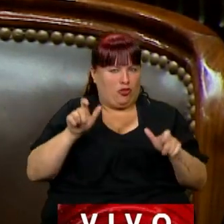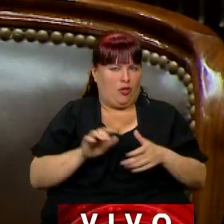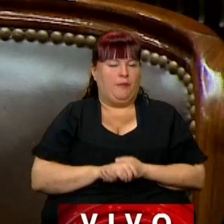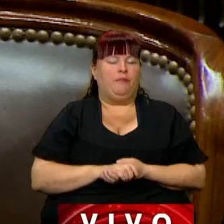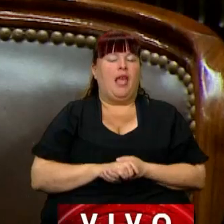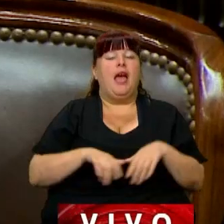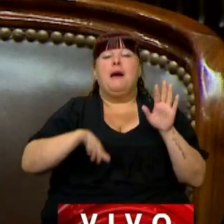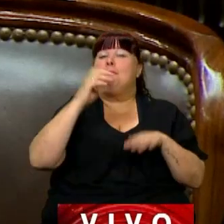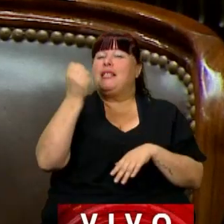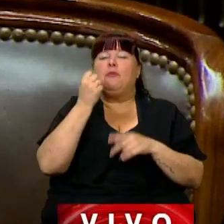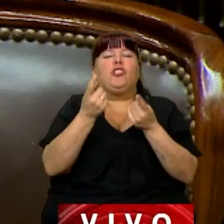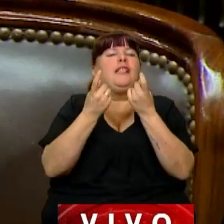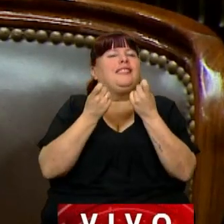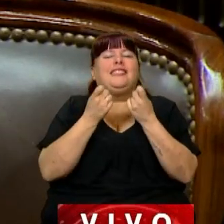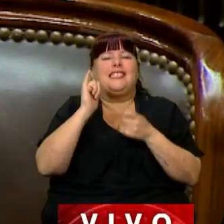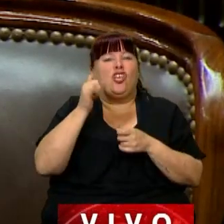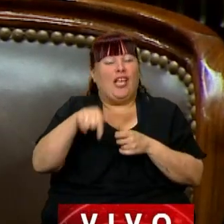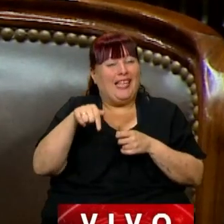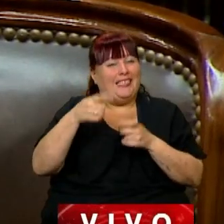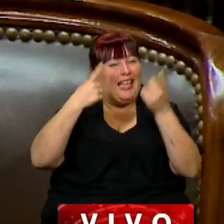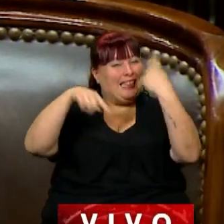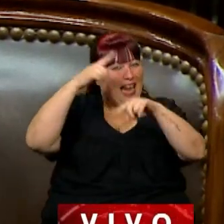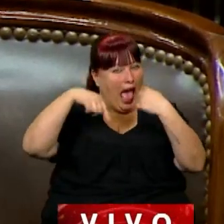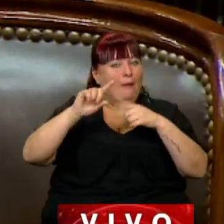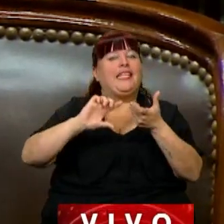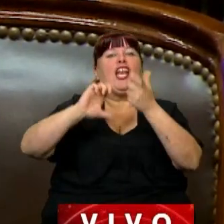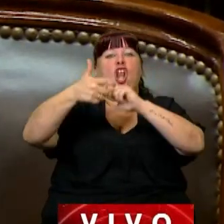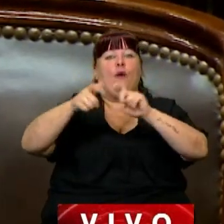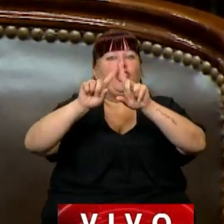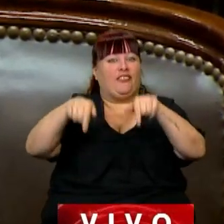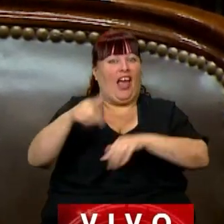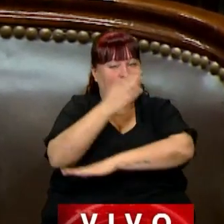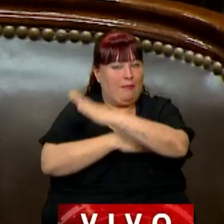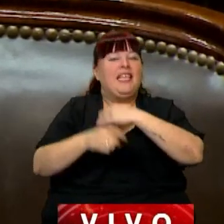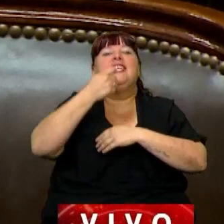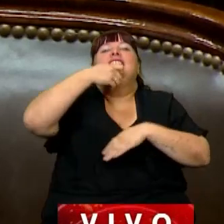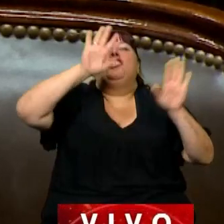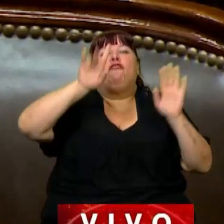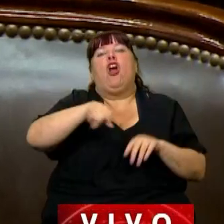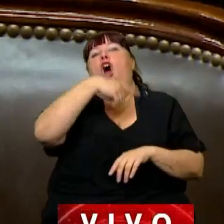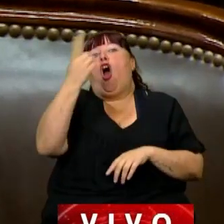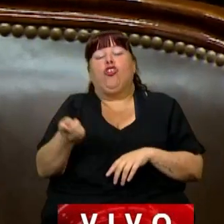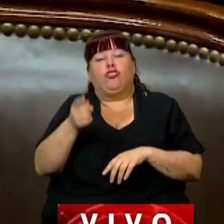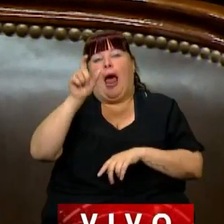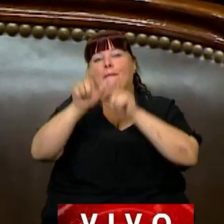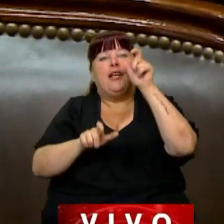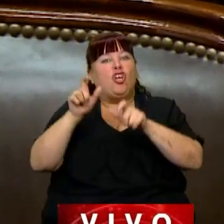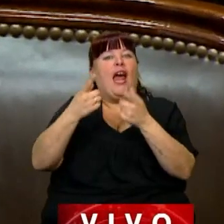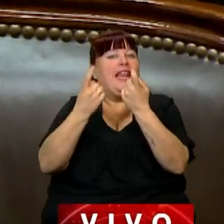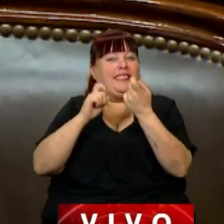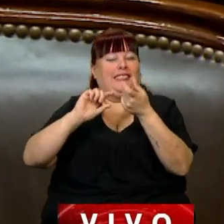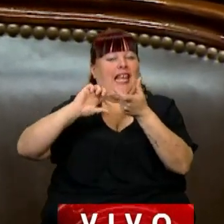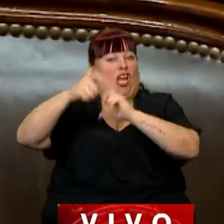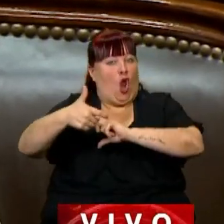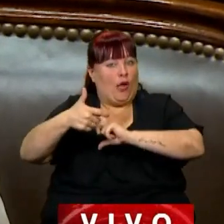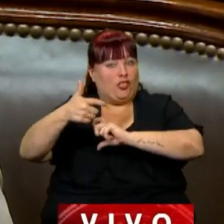Y fundamentalmente lo que necesitamos es que este trámite de la renovación del certificado en los casos donde se tenga